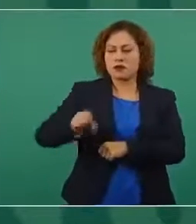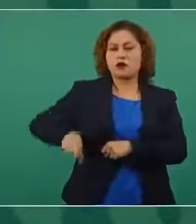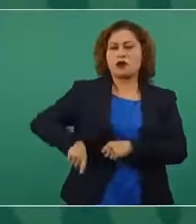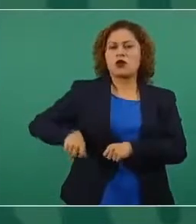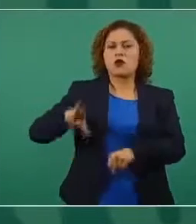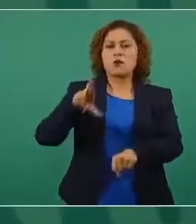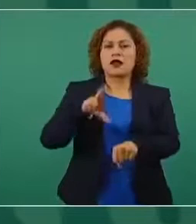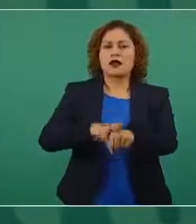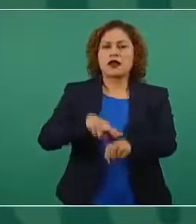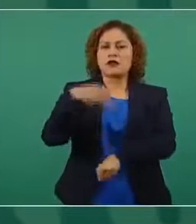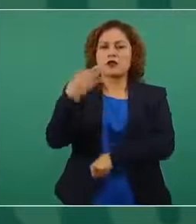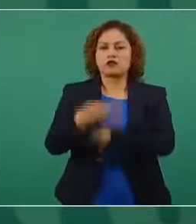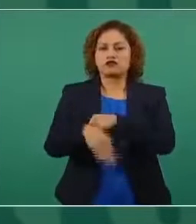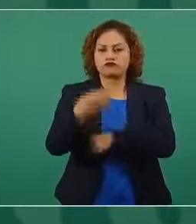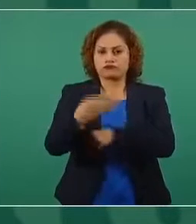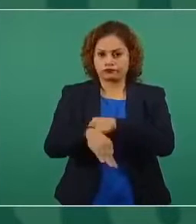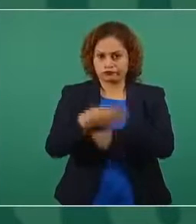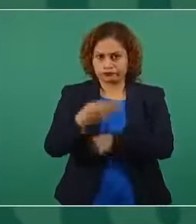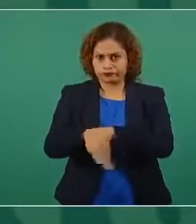interino